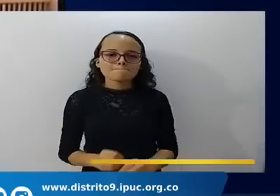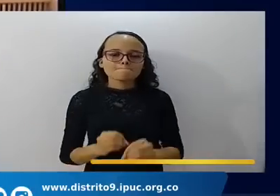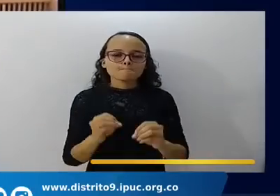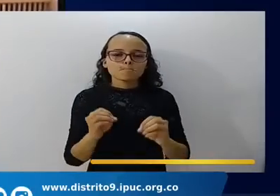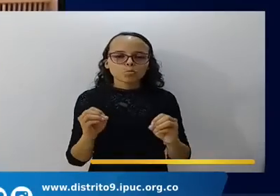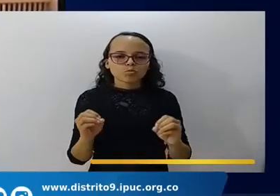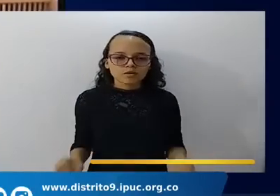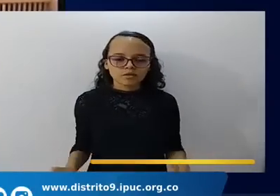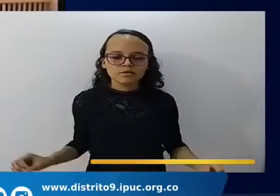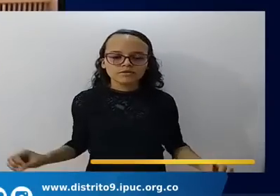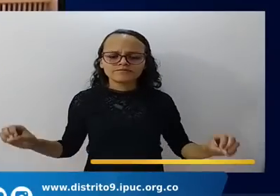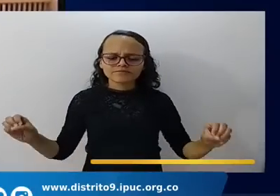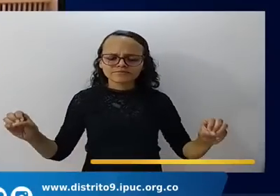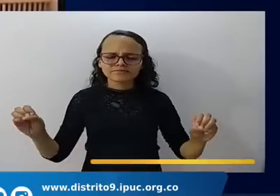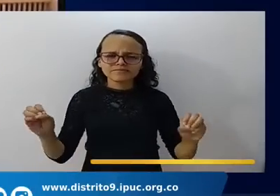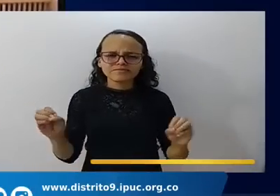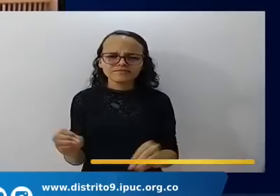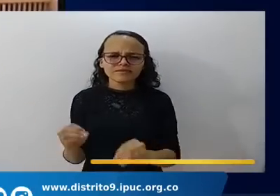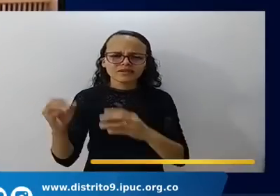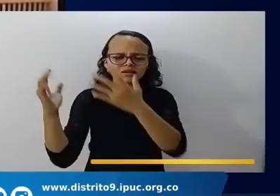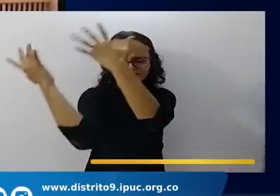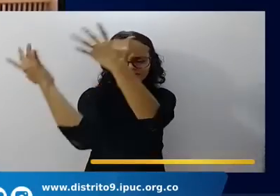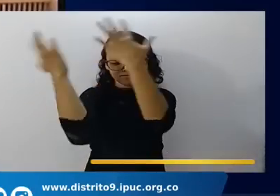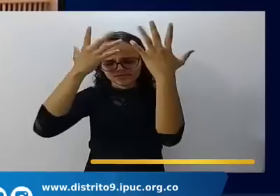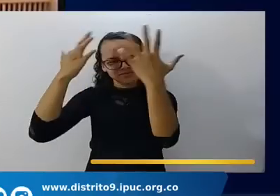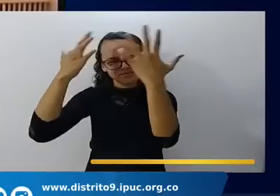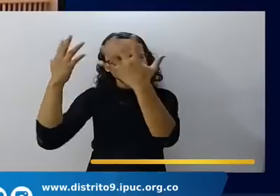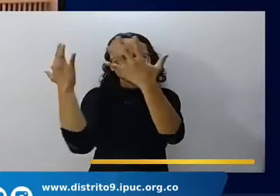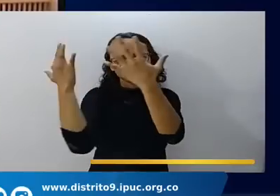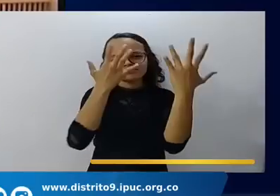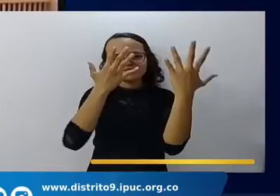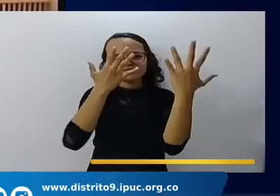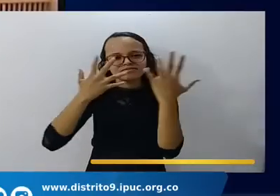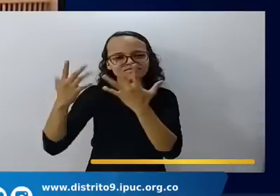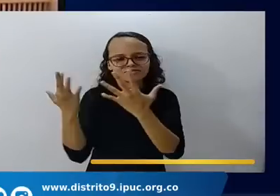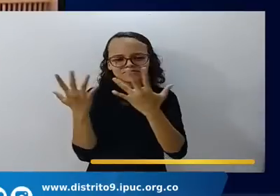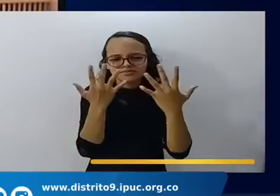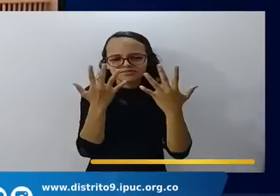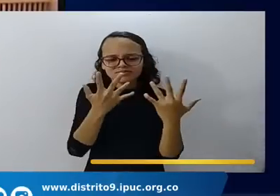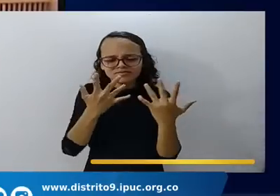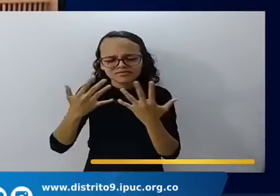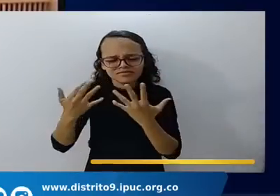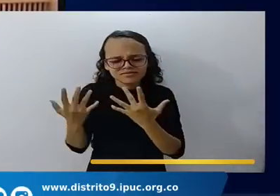nos llenas con el gran poder